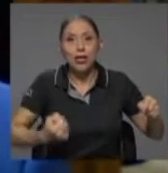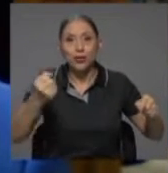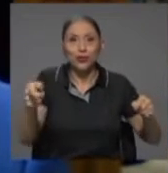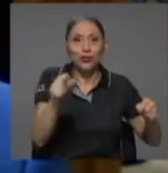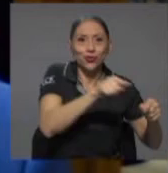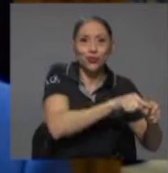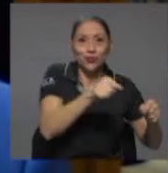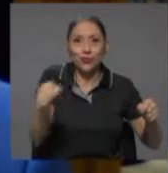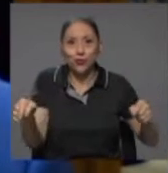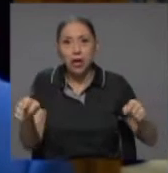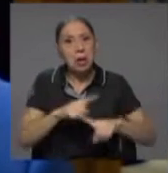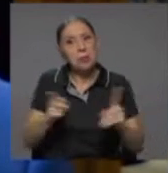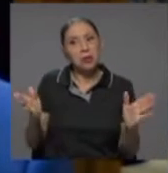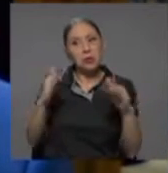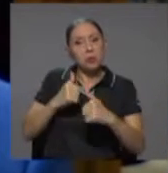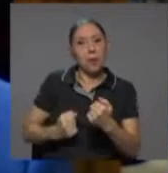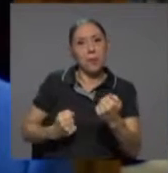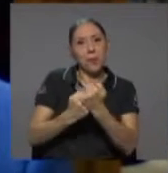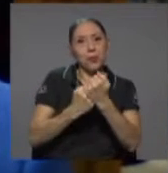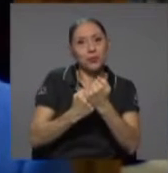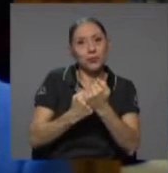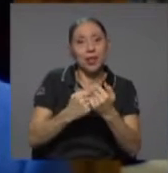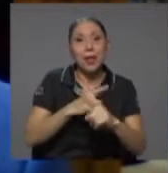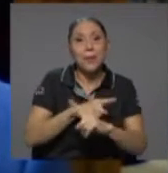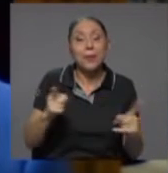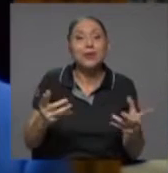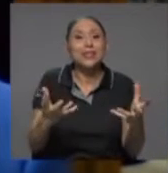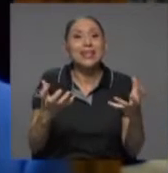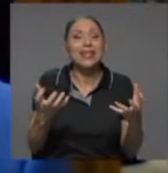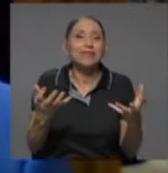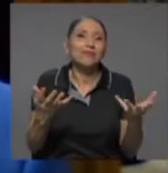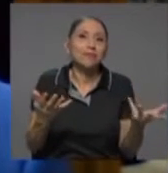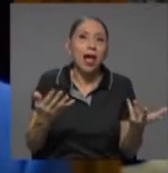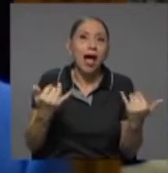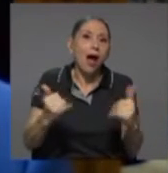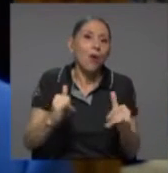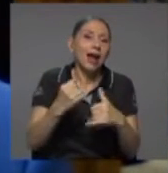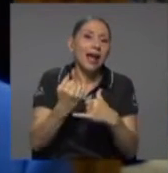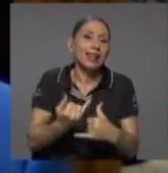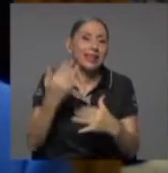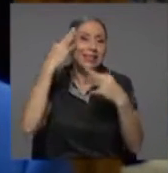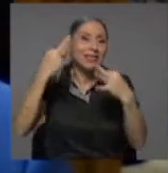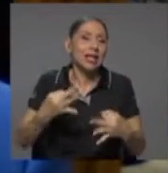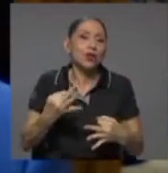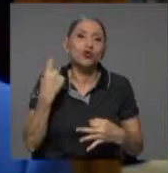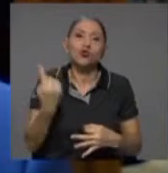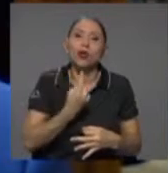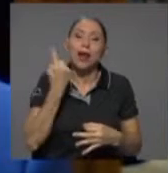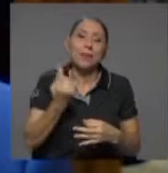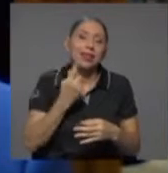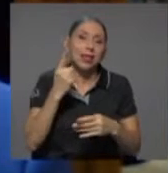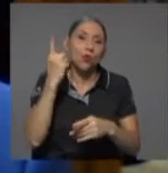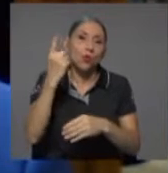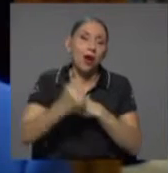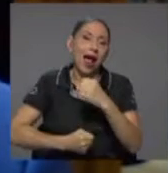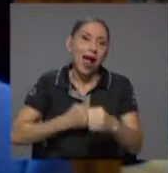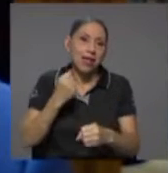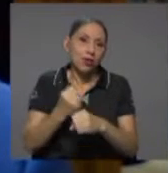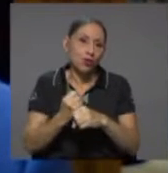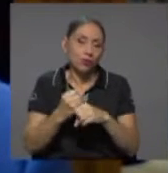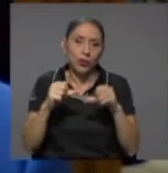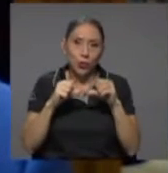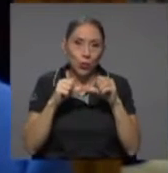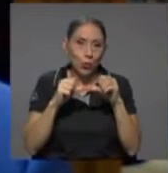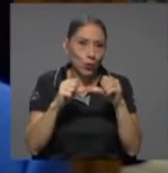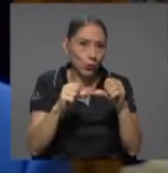hubiera, para que al presidente del Banco Central se le nombrara un año después de entrada en funciones en